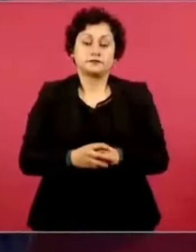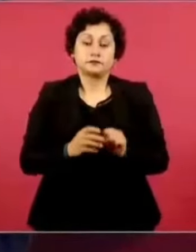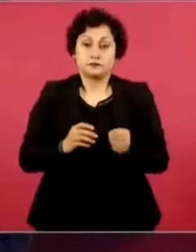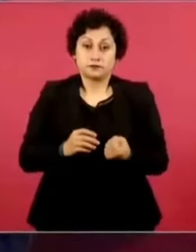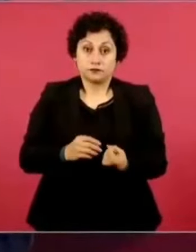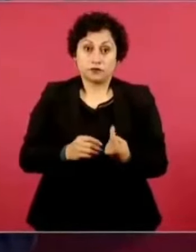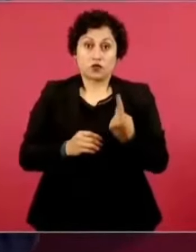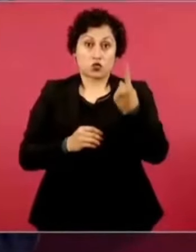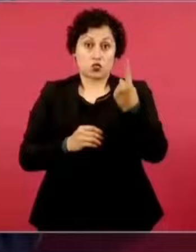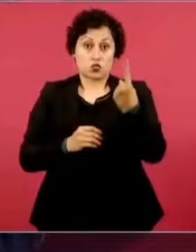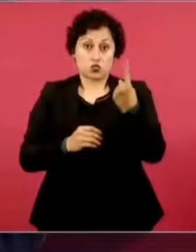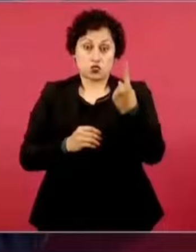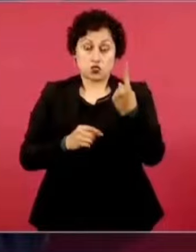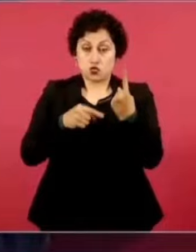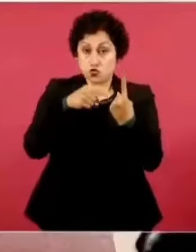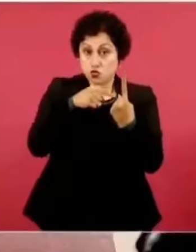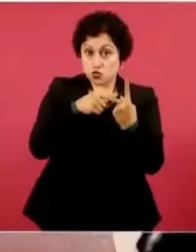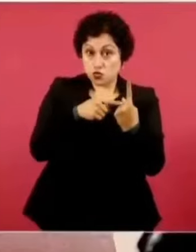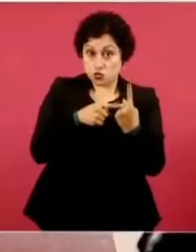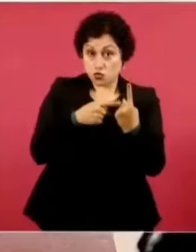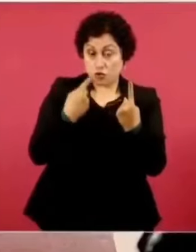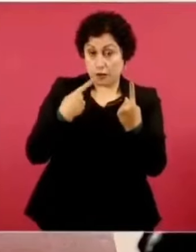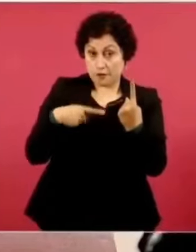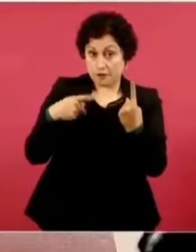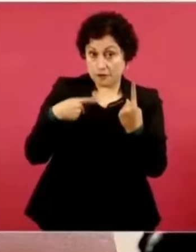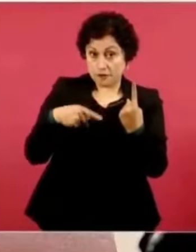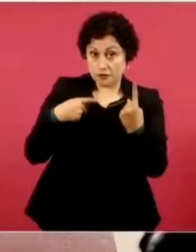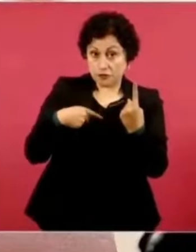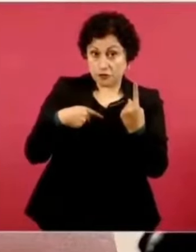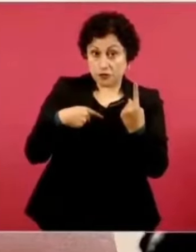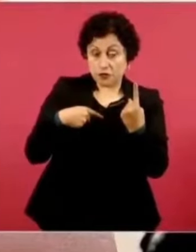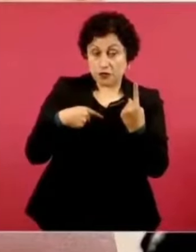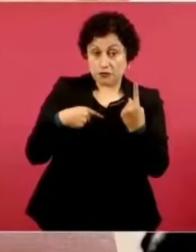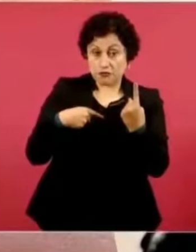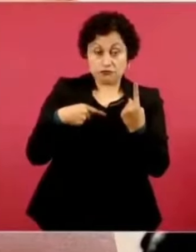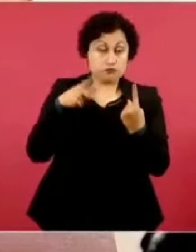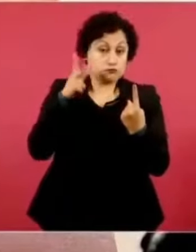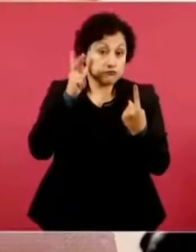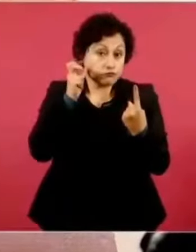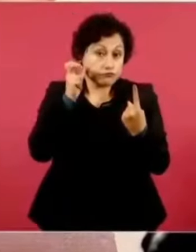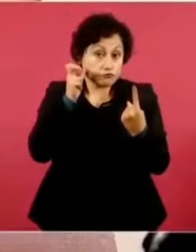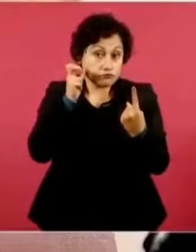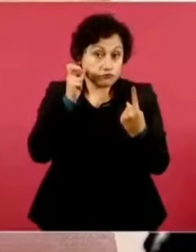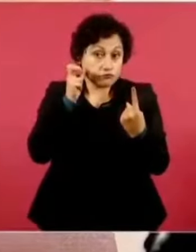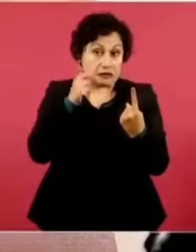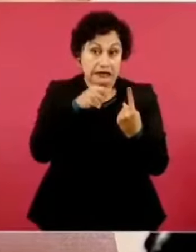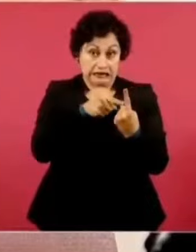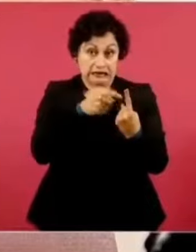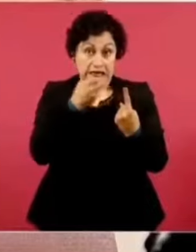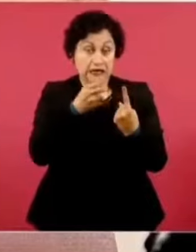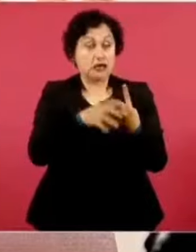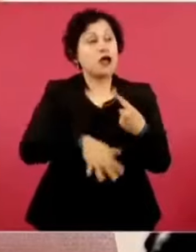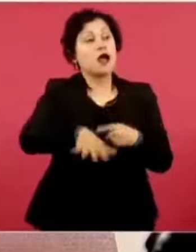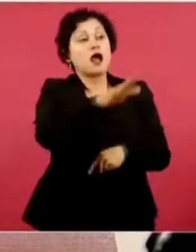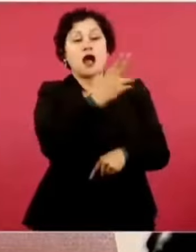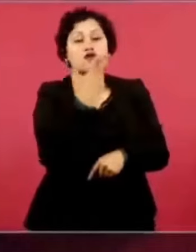persona se puede decir qué está pasando, no sirve la